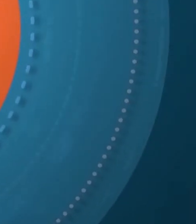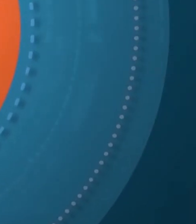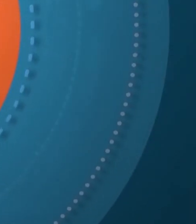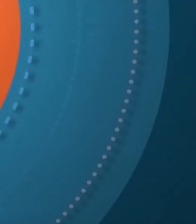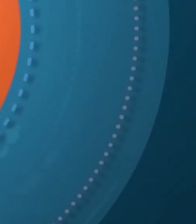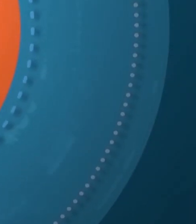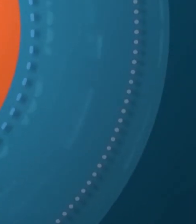¡Suscríbete al canal! ¡Suscríbete